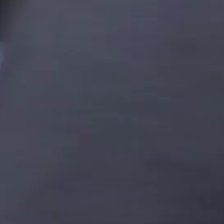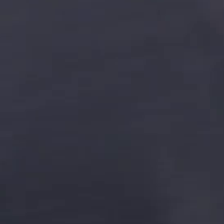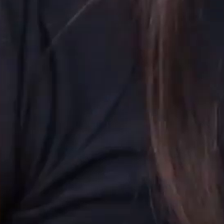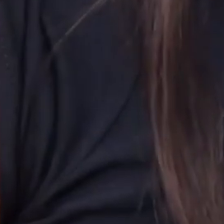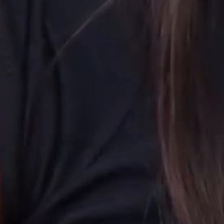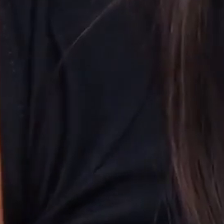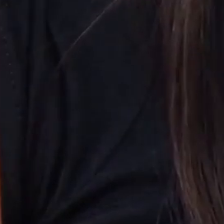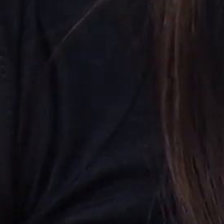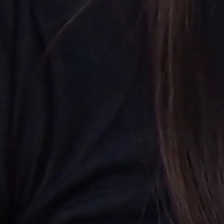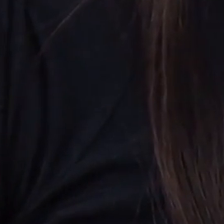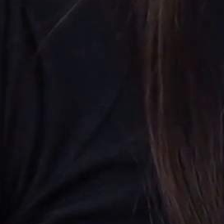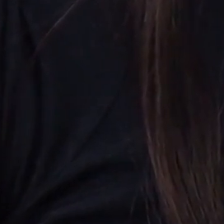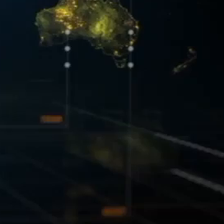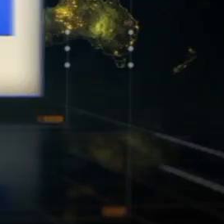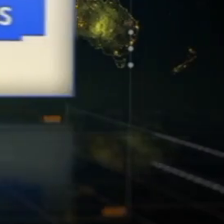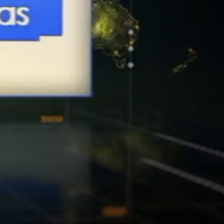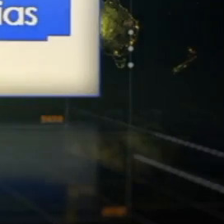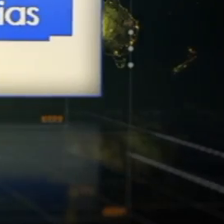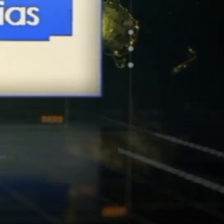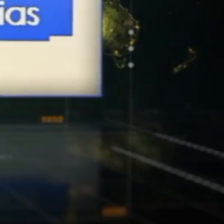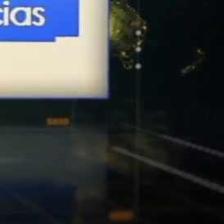informó Eduardo Chowell Mendoza.